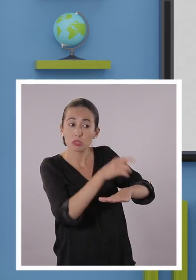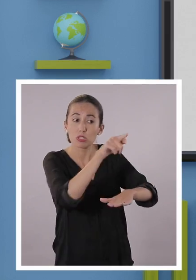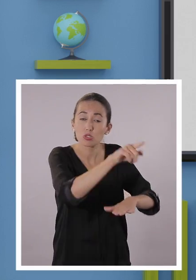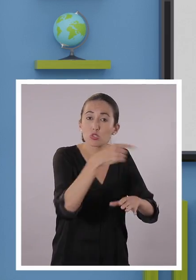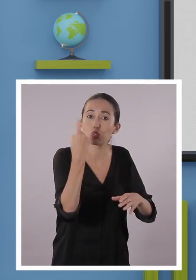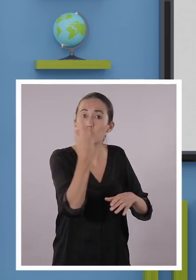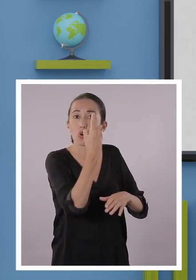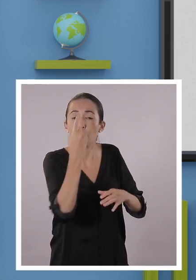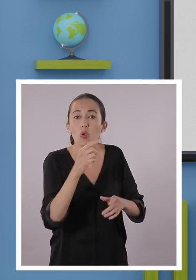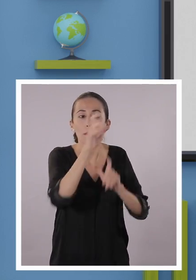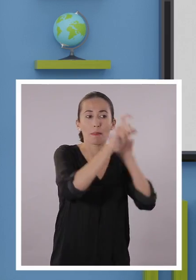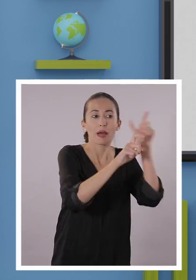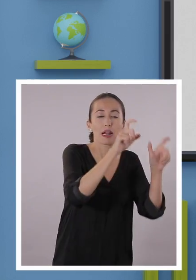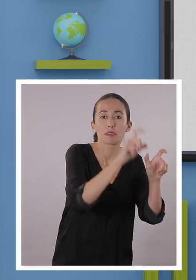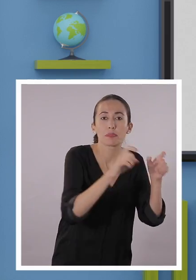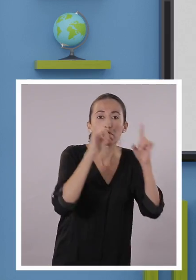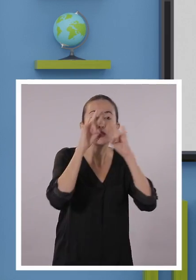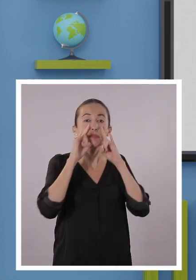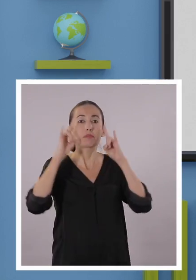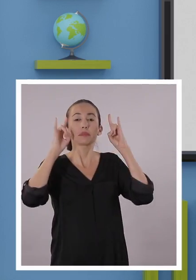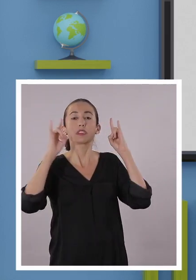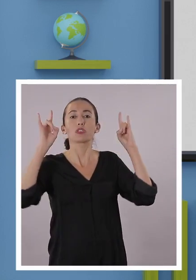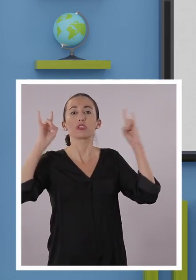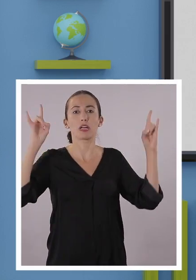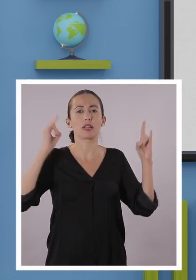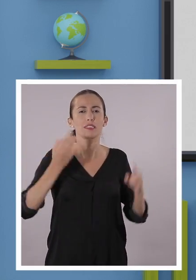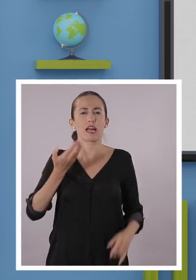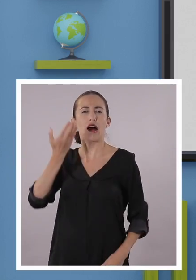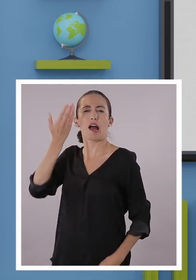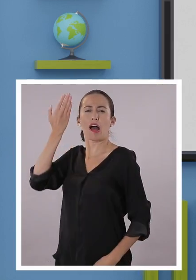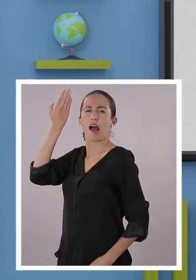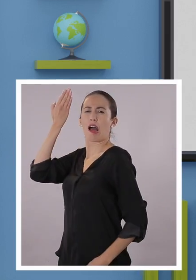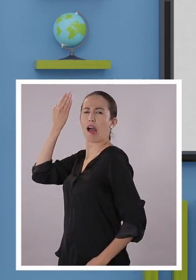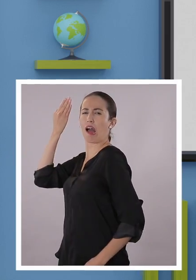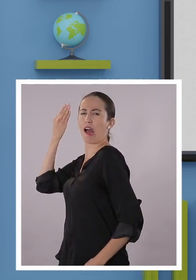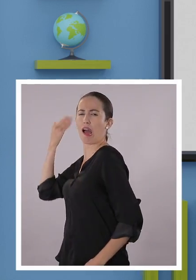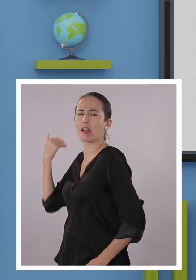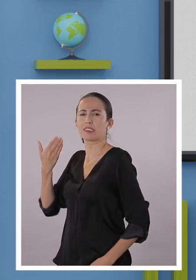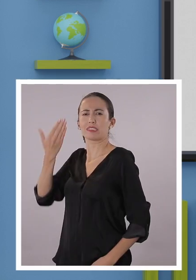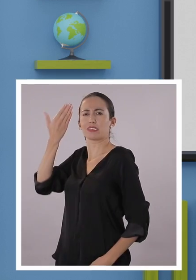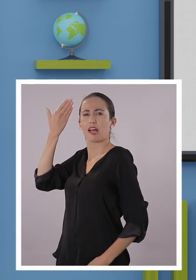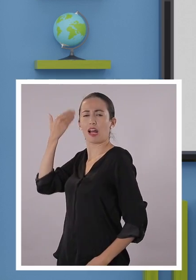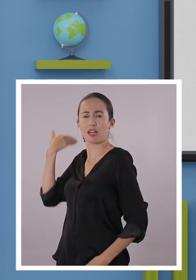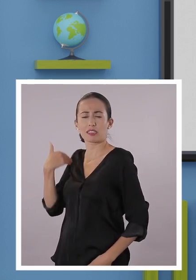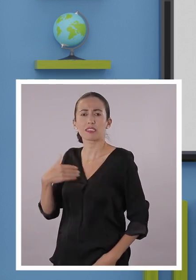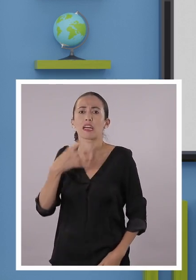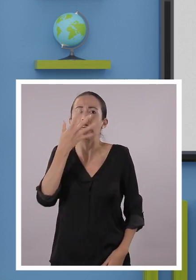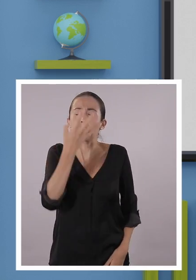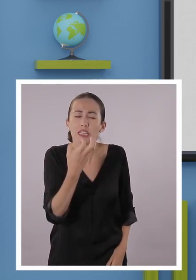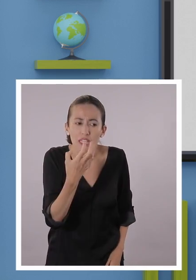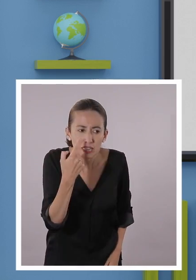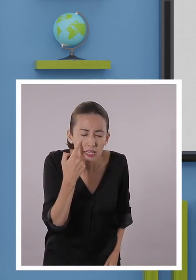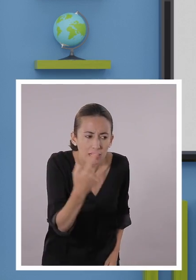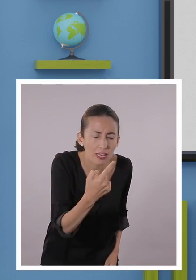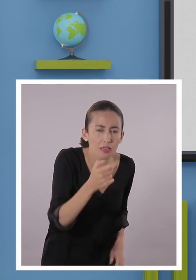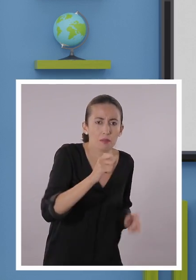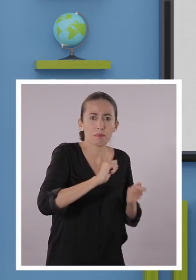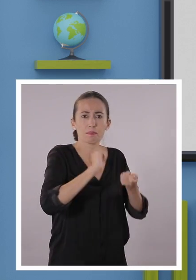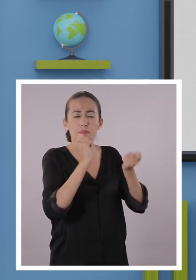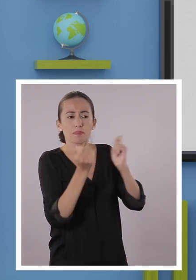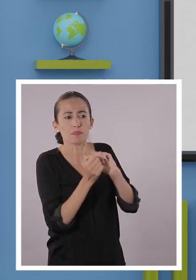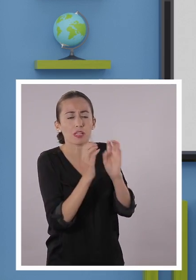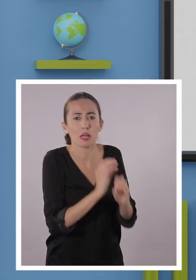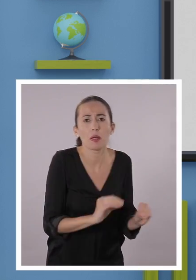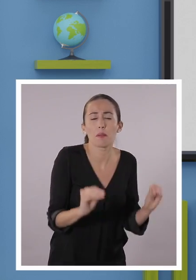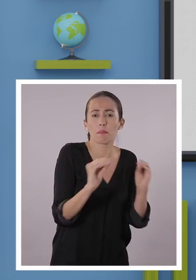de la música clásica. Ellos en esa época, mediados del siglo XVII, buscaron darle otro tono, otro